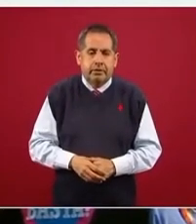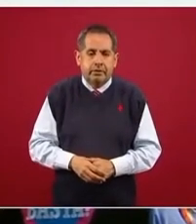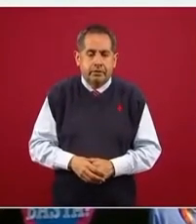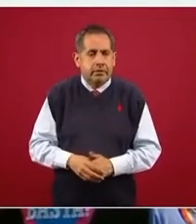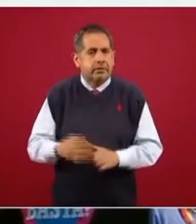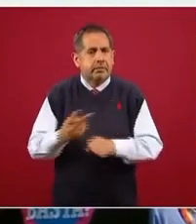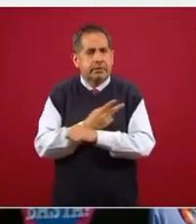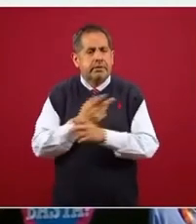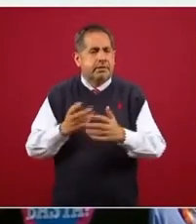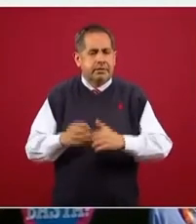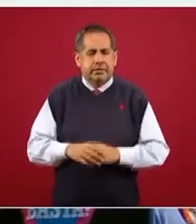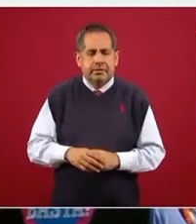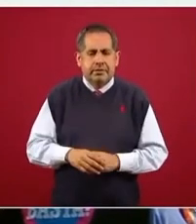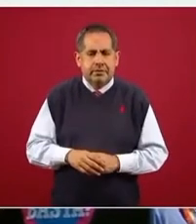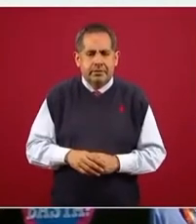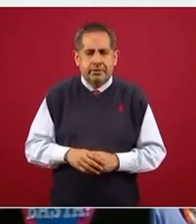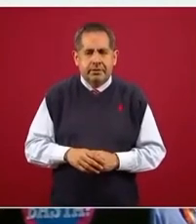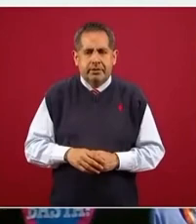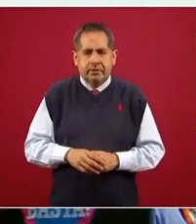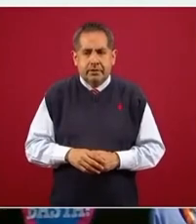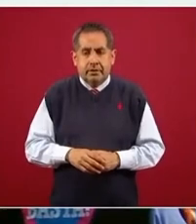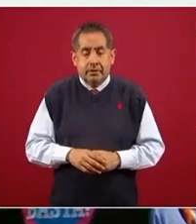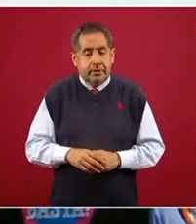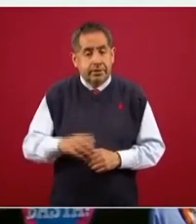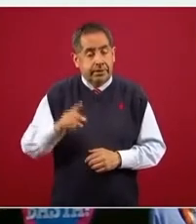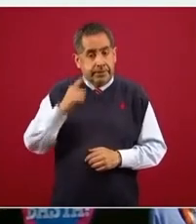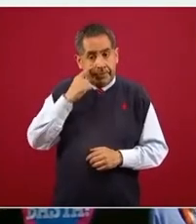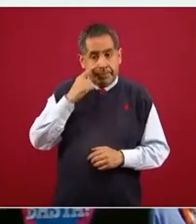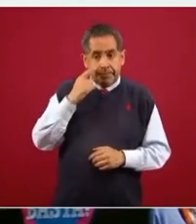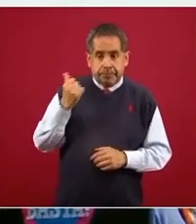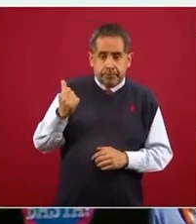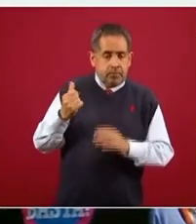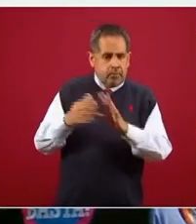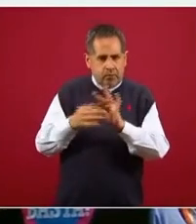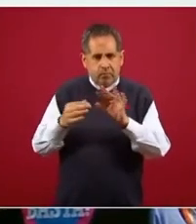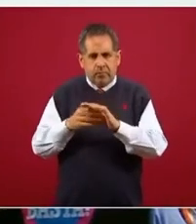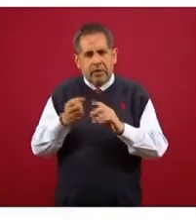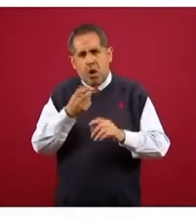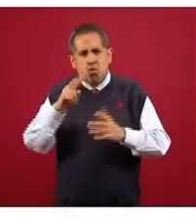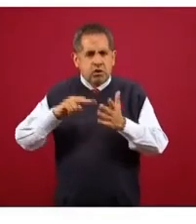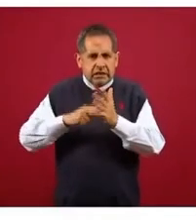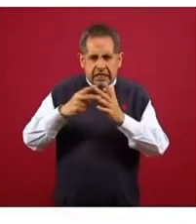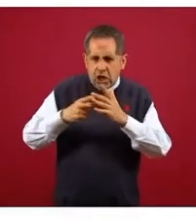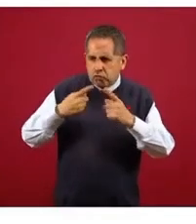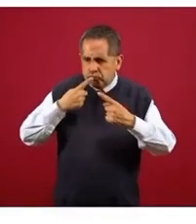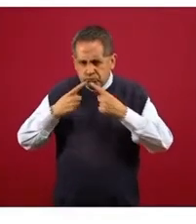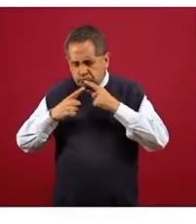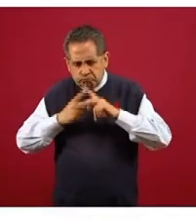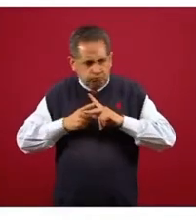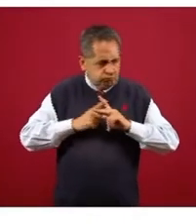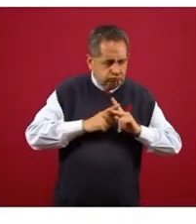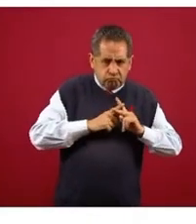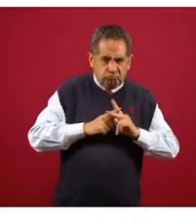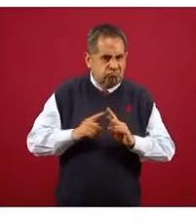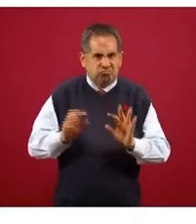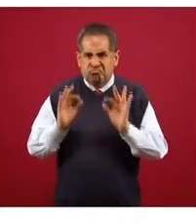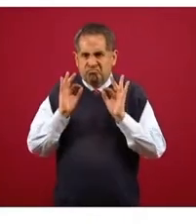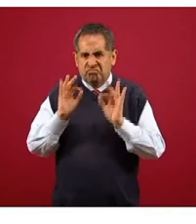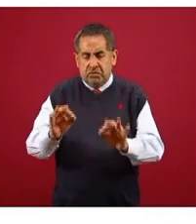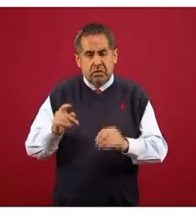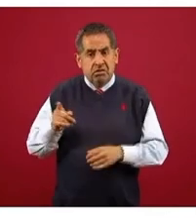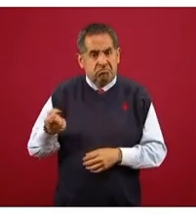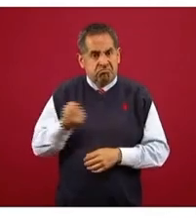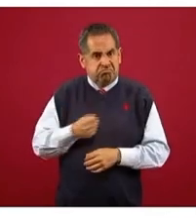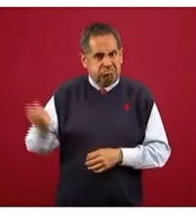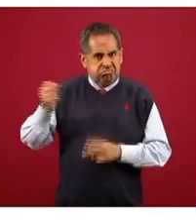¿Qué ha pasado? Cuando se hizo esto, hubo una serie de ingenieros que hicieron una evaluación y está súper bien hecho, de veces